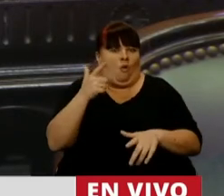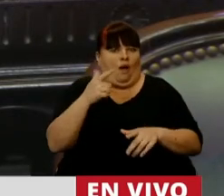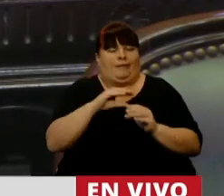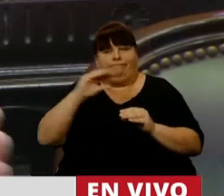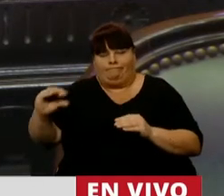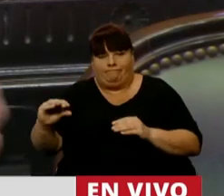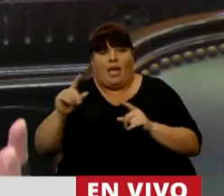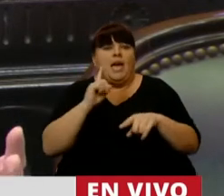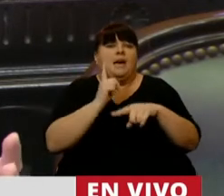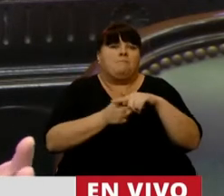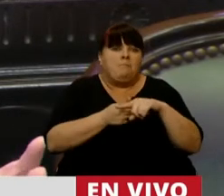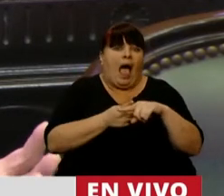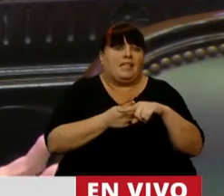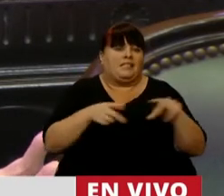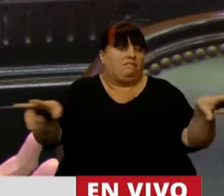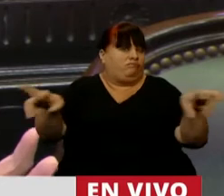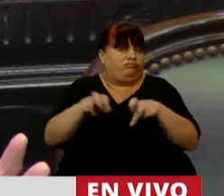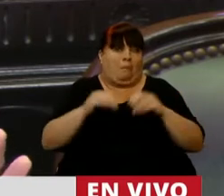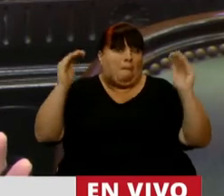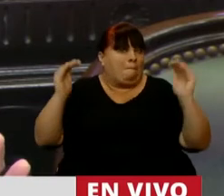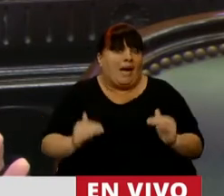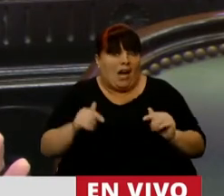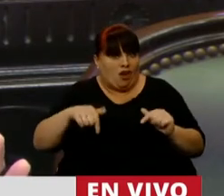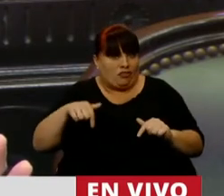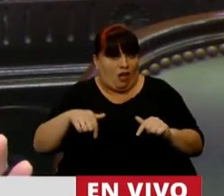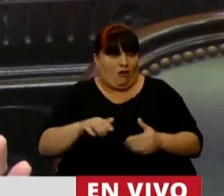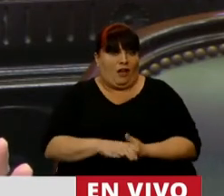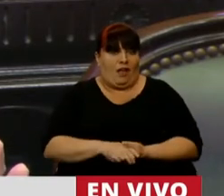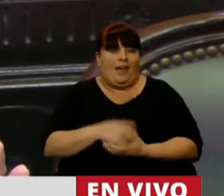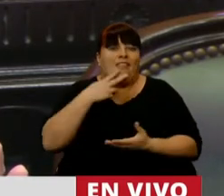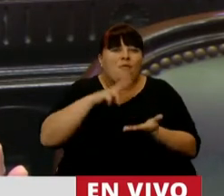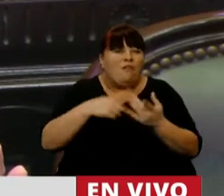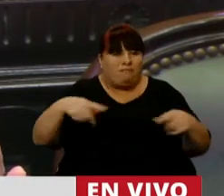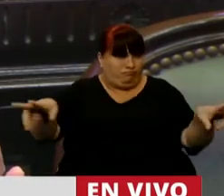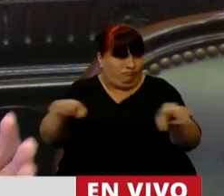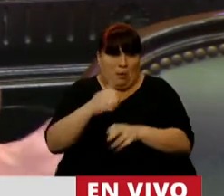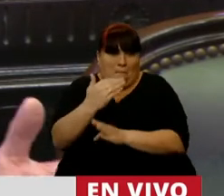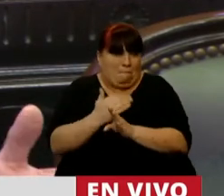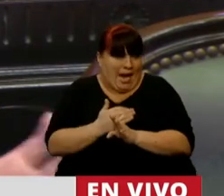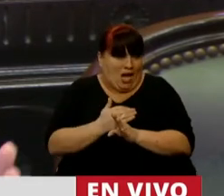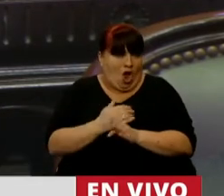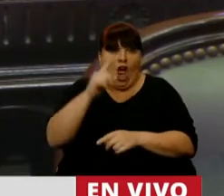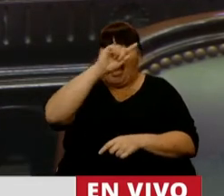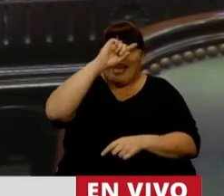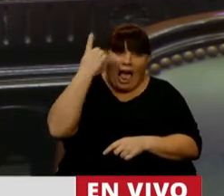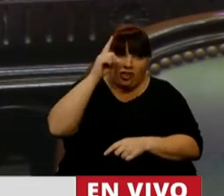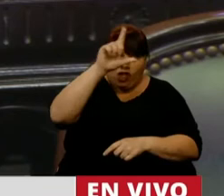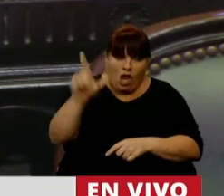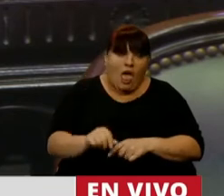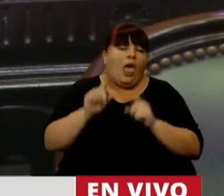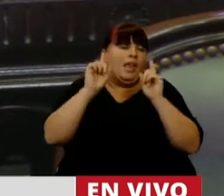y donde también bajó la recaudación impositiva, tanto del Estado Nacional